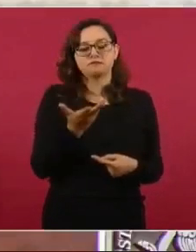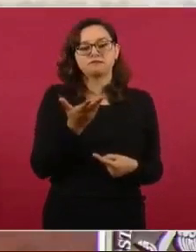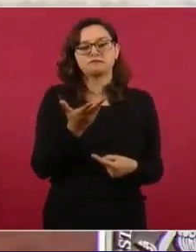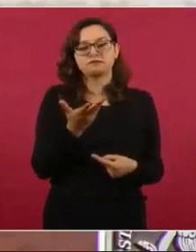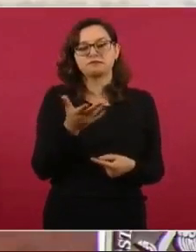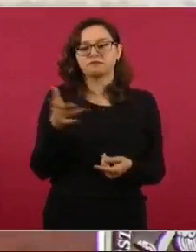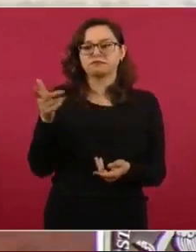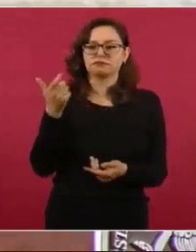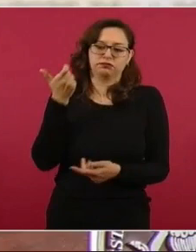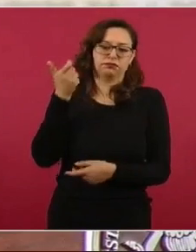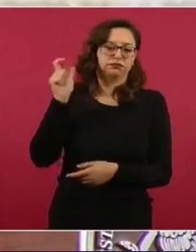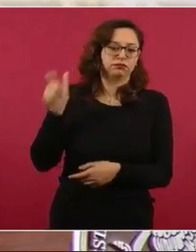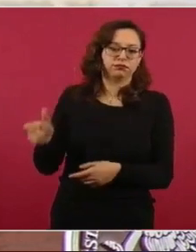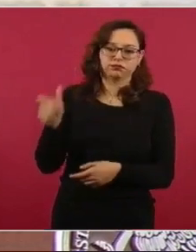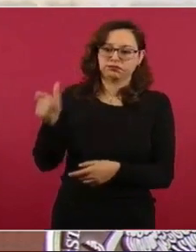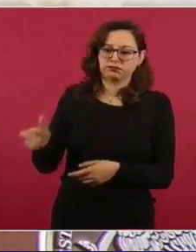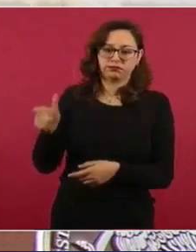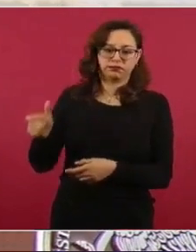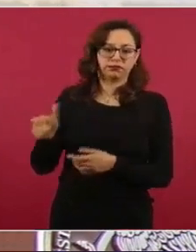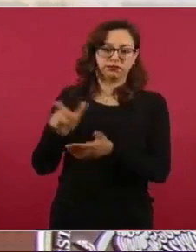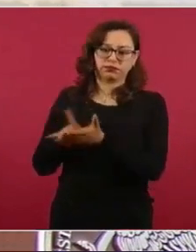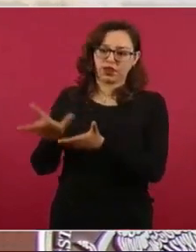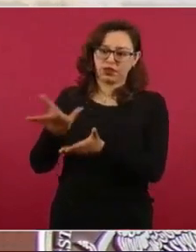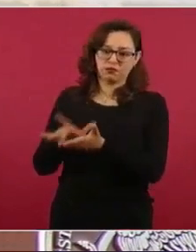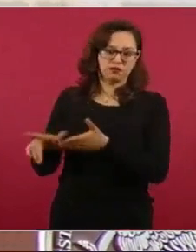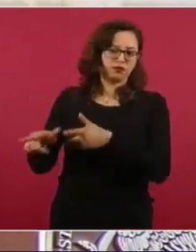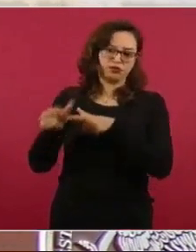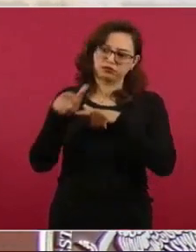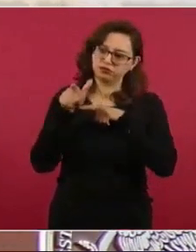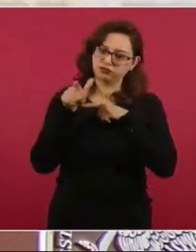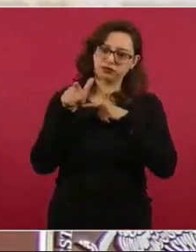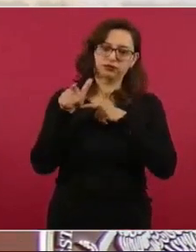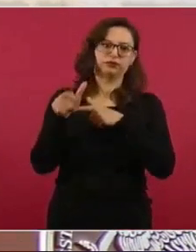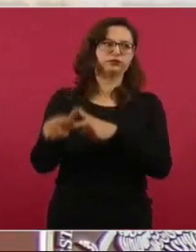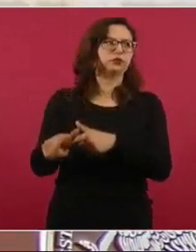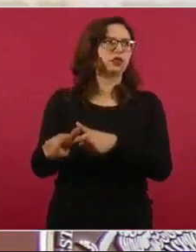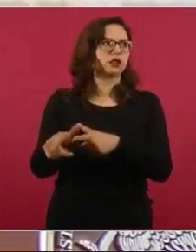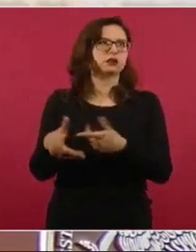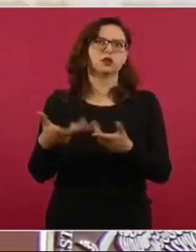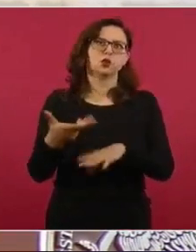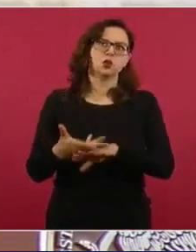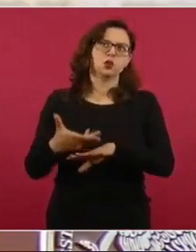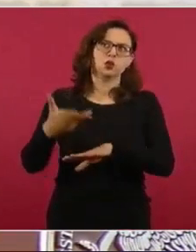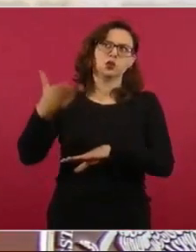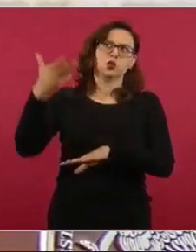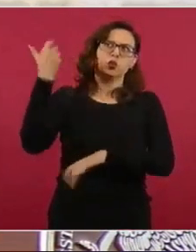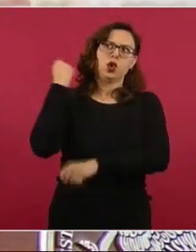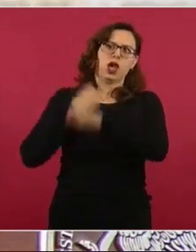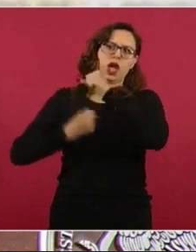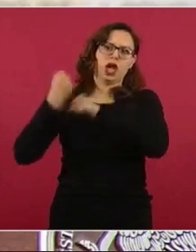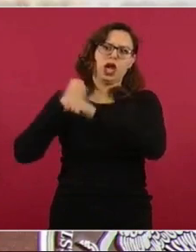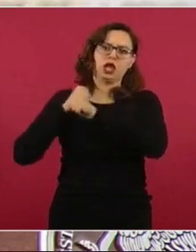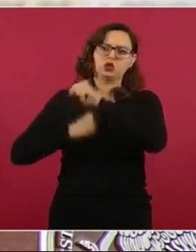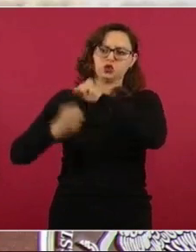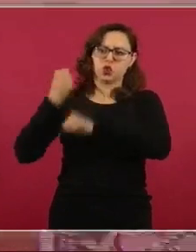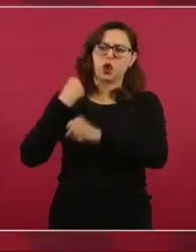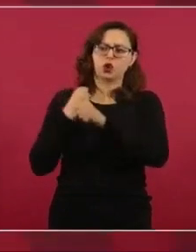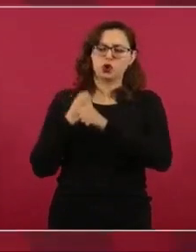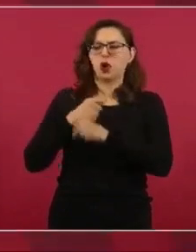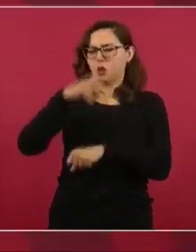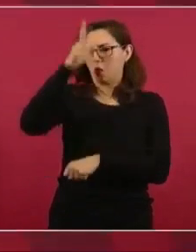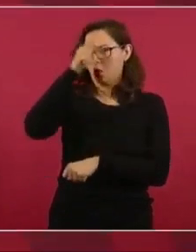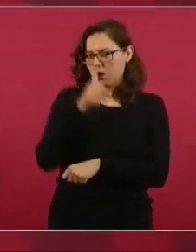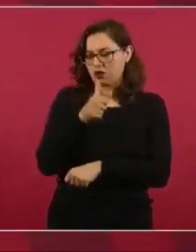desde los tiempos de las privatizaciones a los trabajadores,